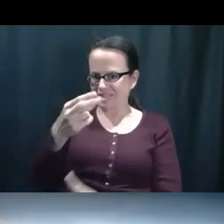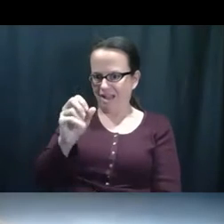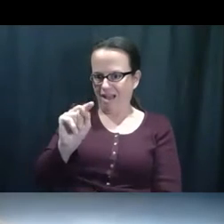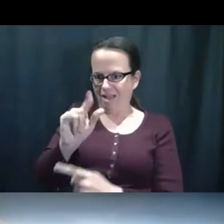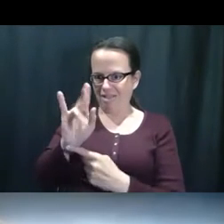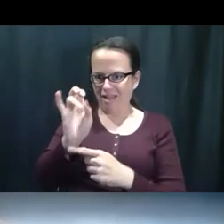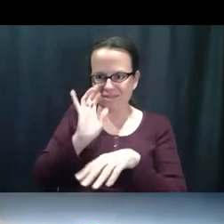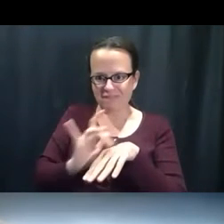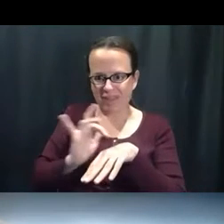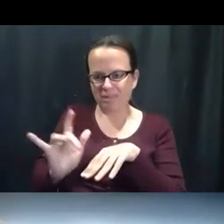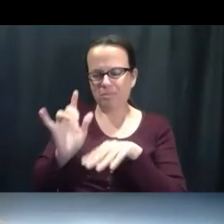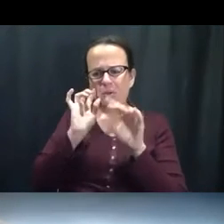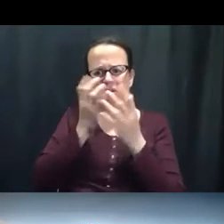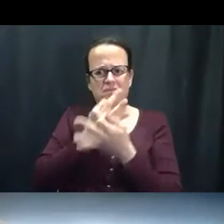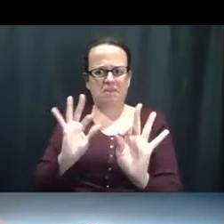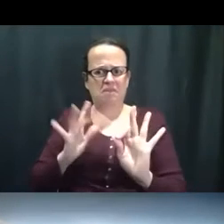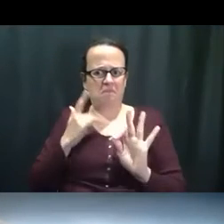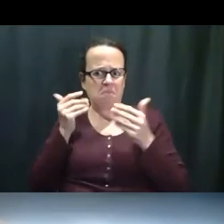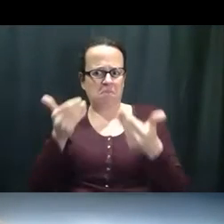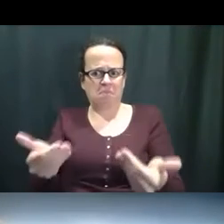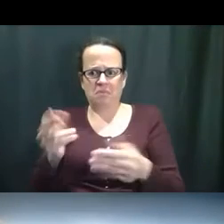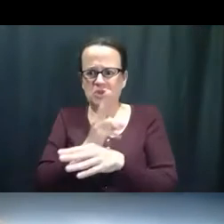Es para que la gente sepa que está ahí.